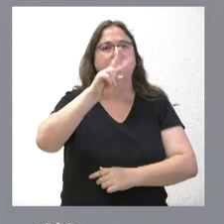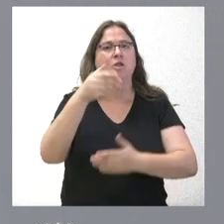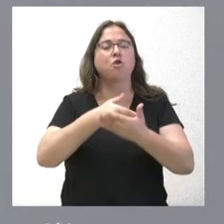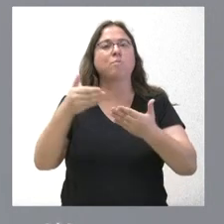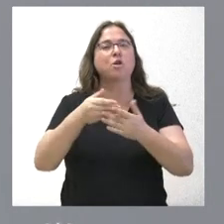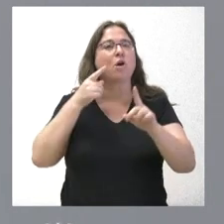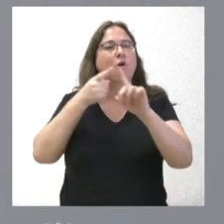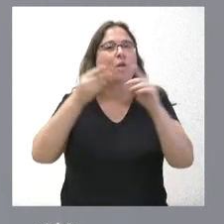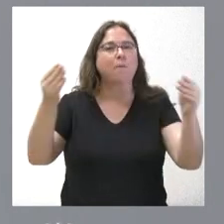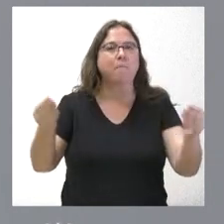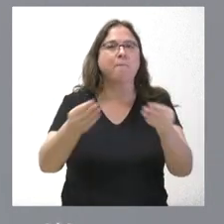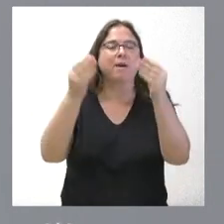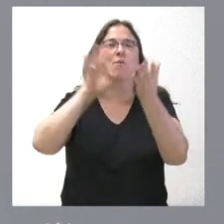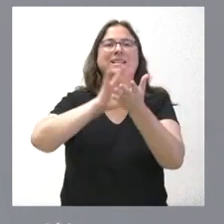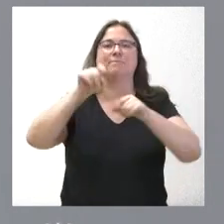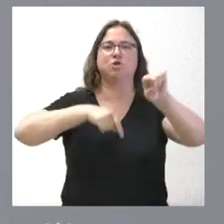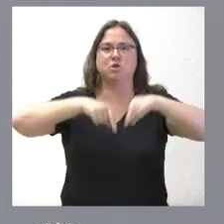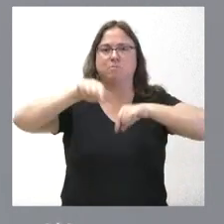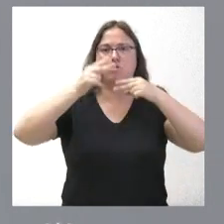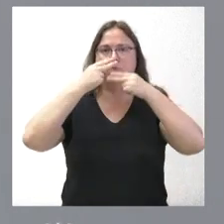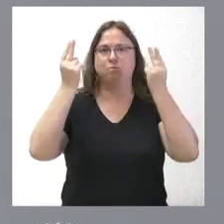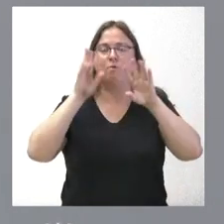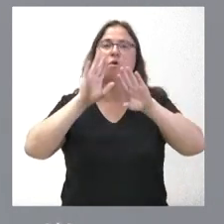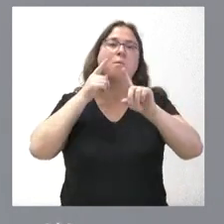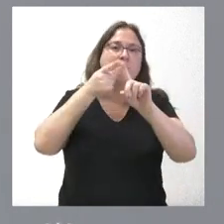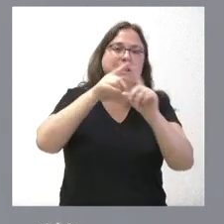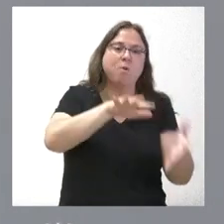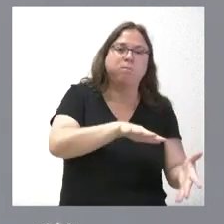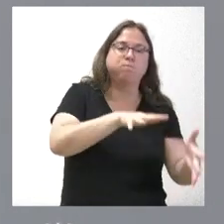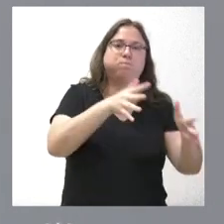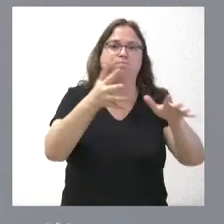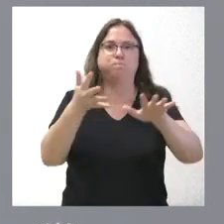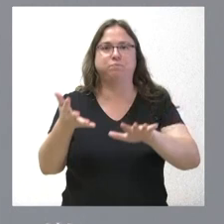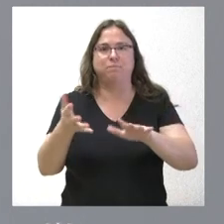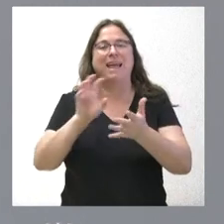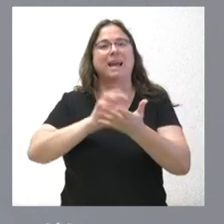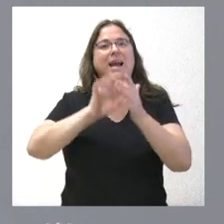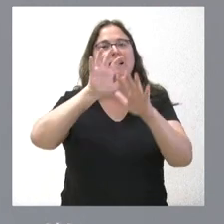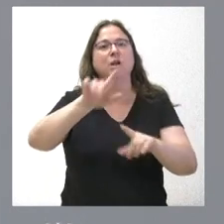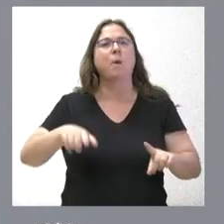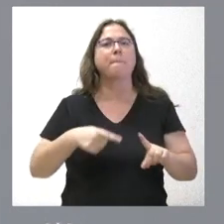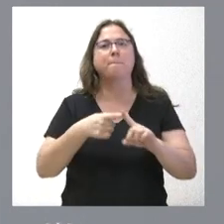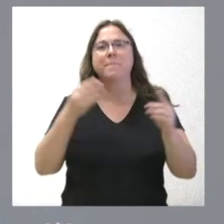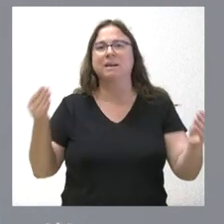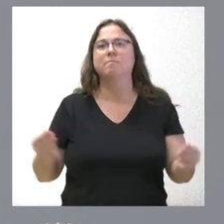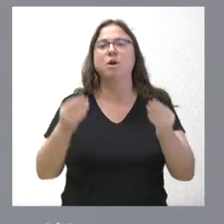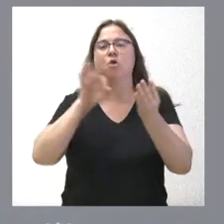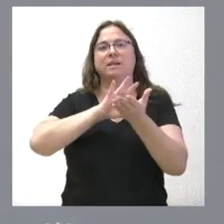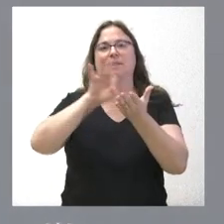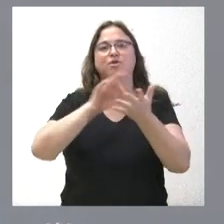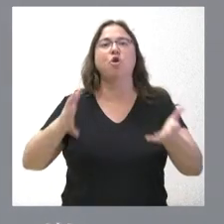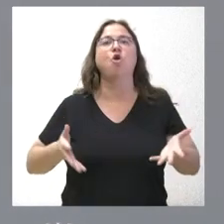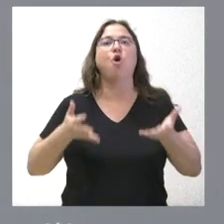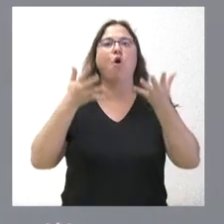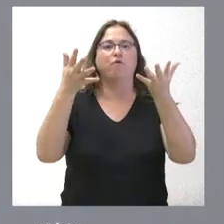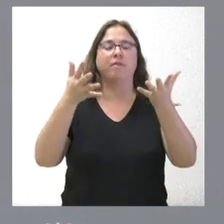la mejora de los servicios del transporte para la transformación de Castilla y León y la mejora de los servicios que se ofrecen en este